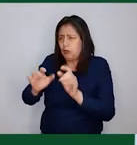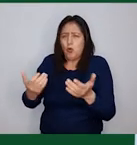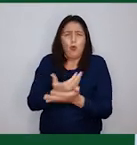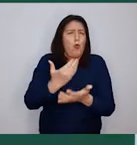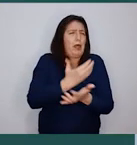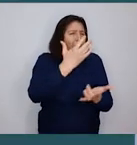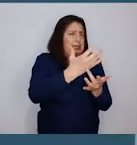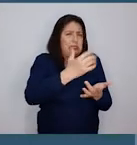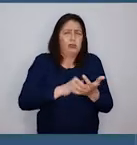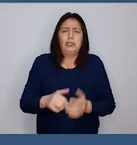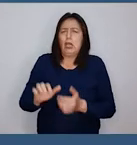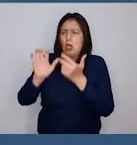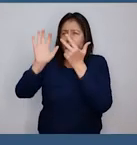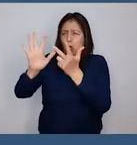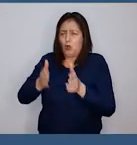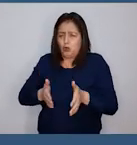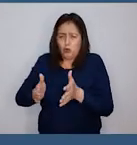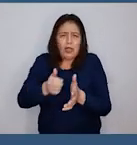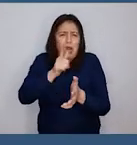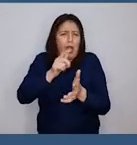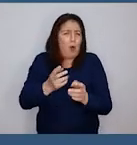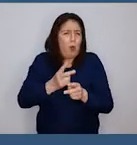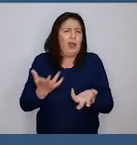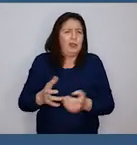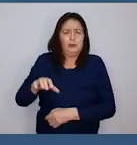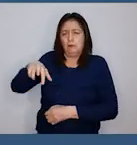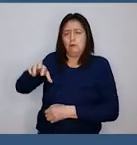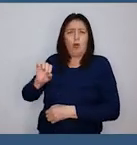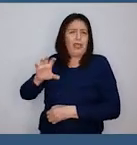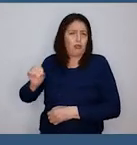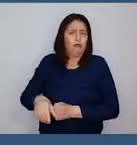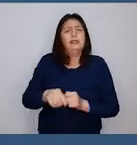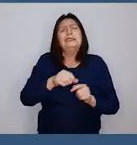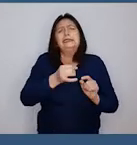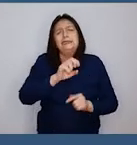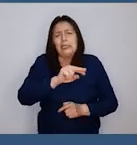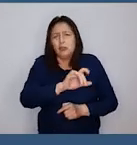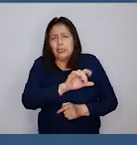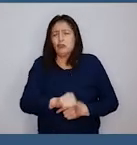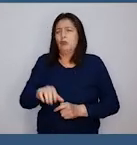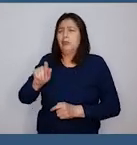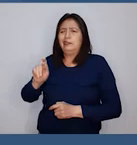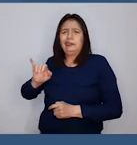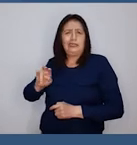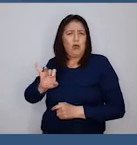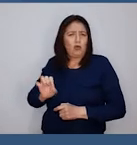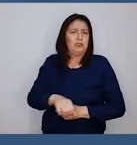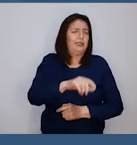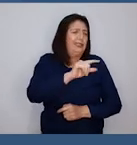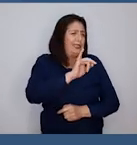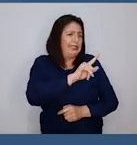dispositivos en ocho presas en el Perú como son Poechos, San Lorenzo, Tinajones, Gallito